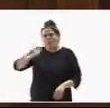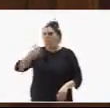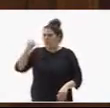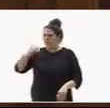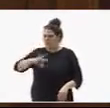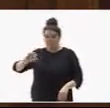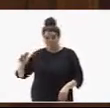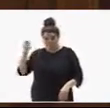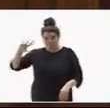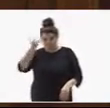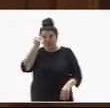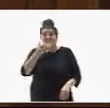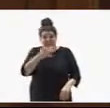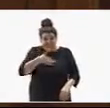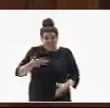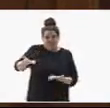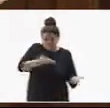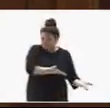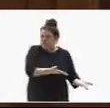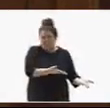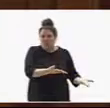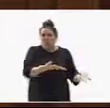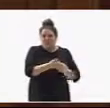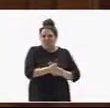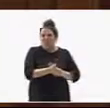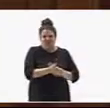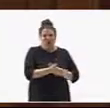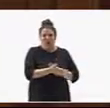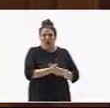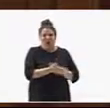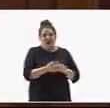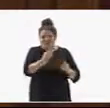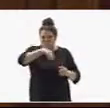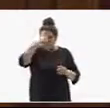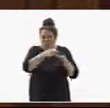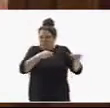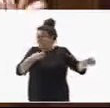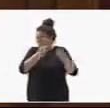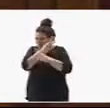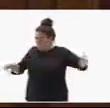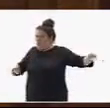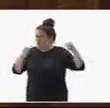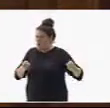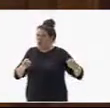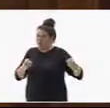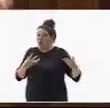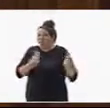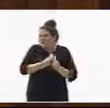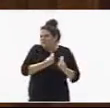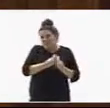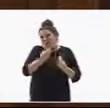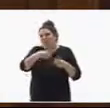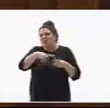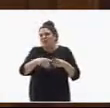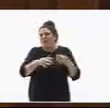que es más lo que nos une, lo que nos separa, que lo que nos une. Sin embargo, por responsabilidad política, por